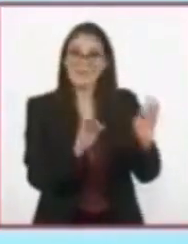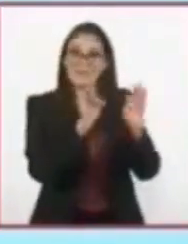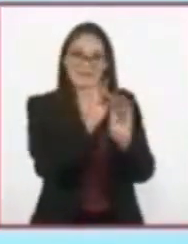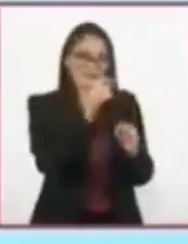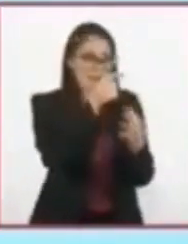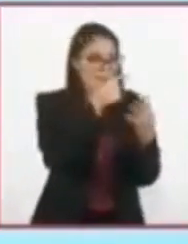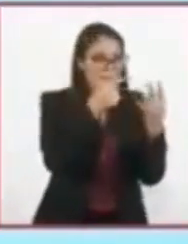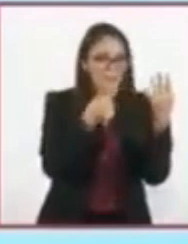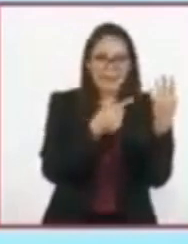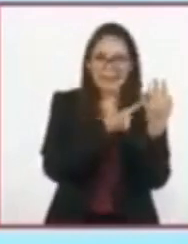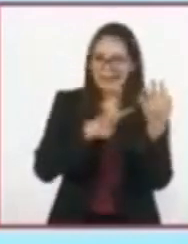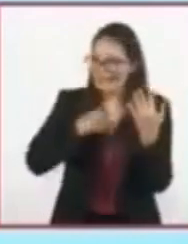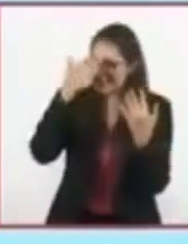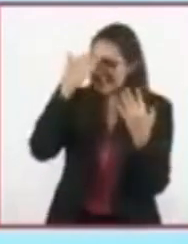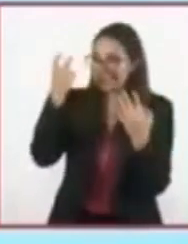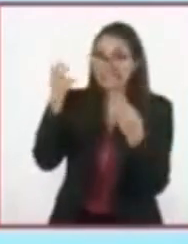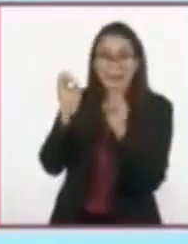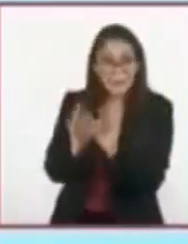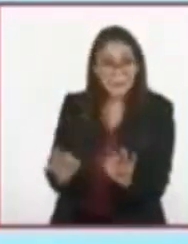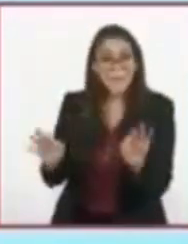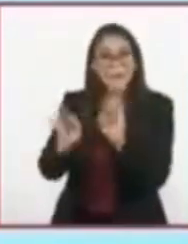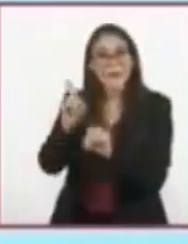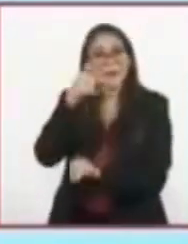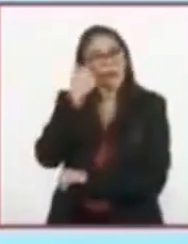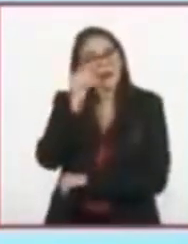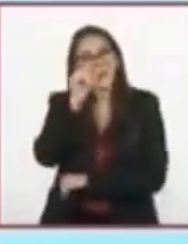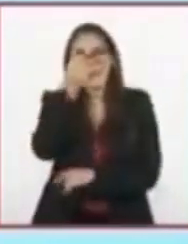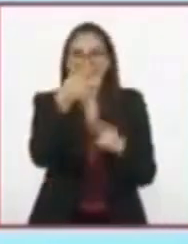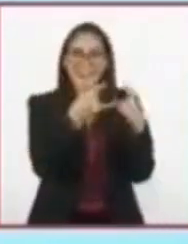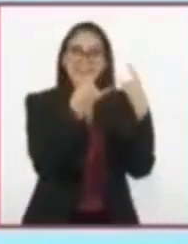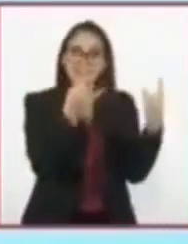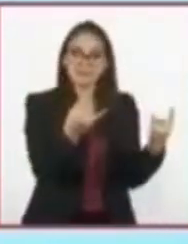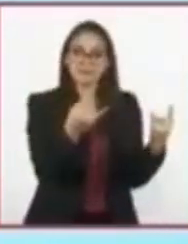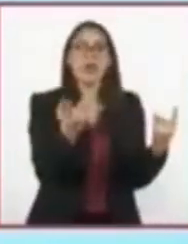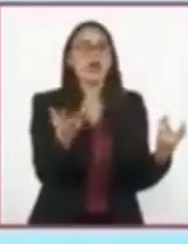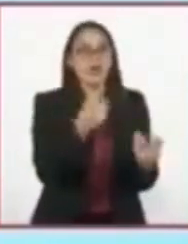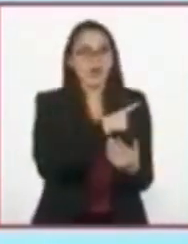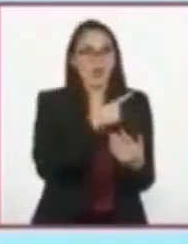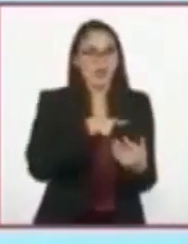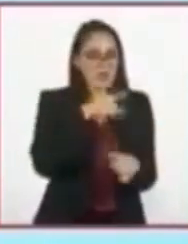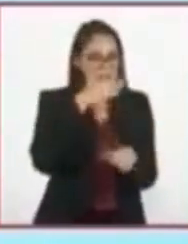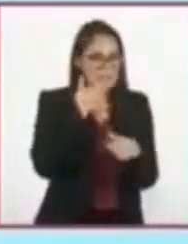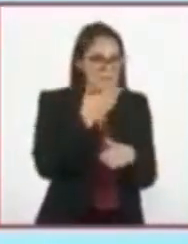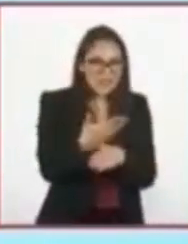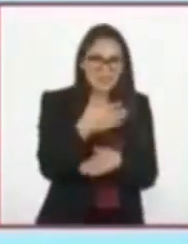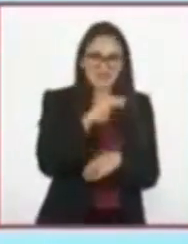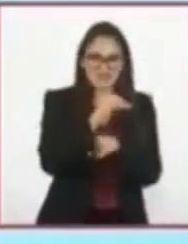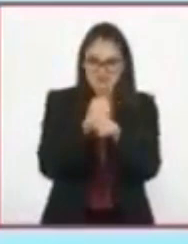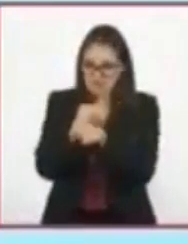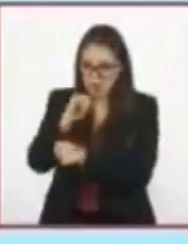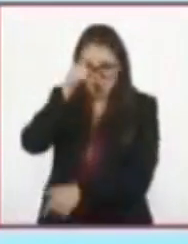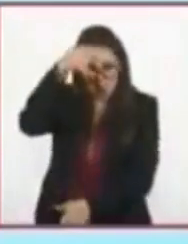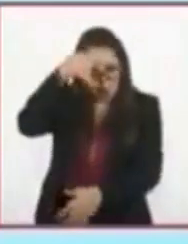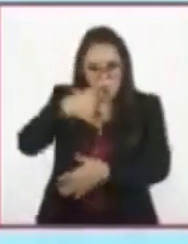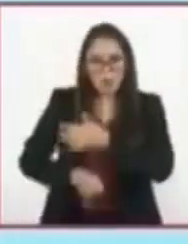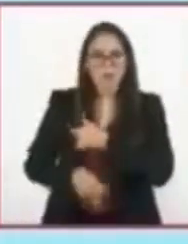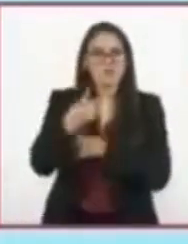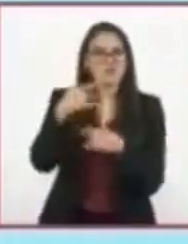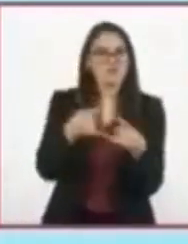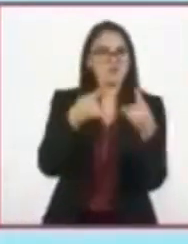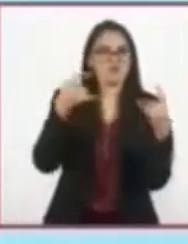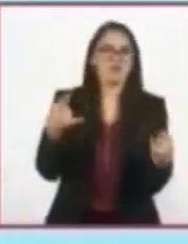elementos que deben tomar en cuenta para pensar en una historia, es importante que profundicen más en la estructura de su historia.